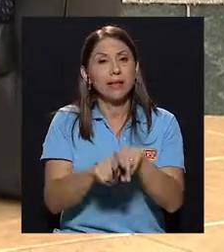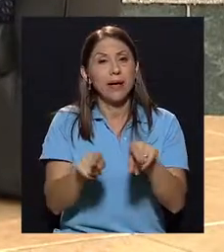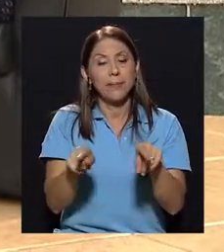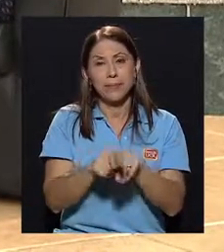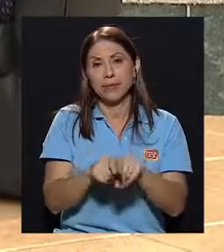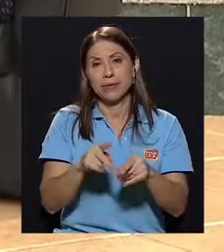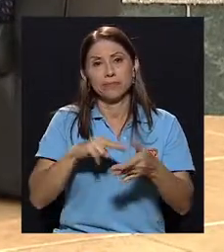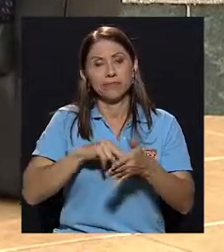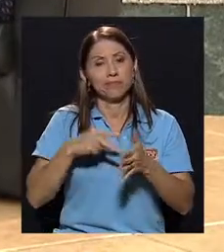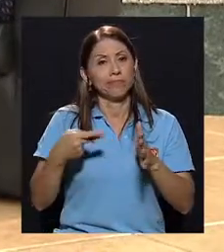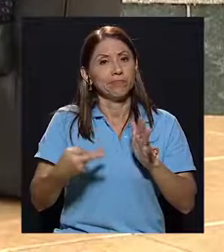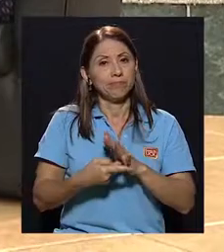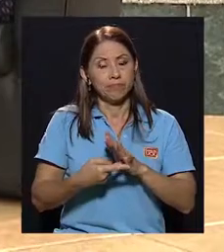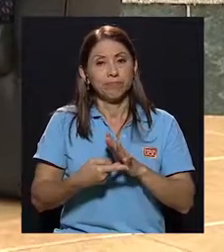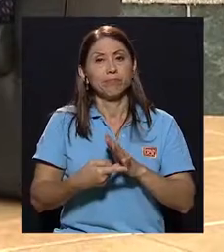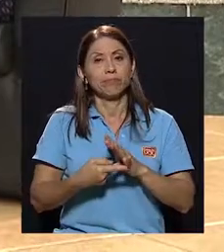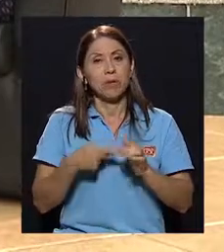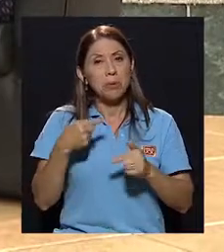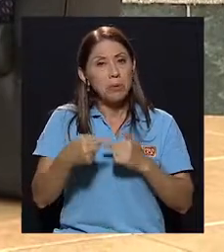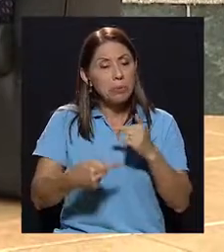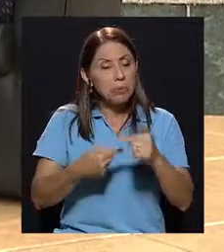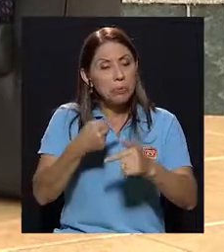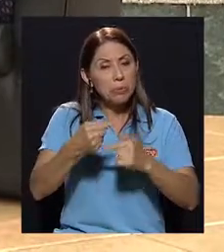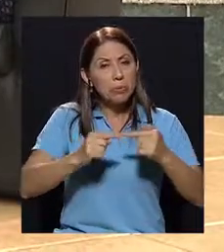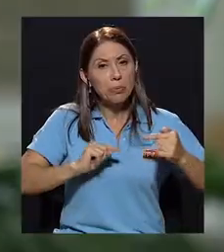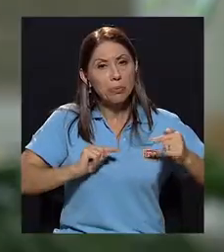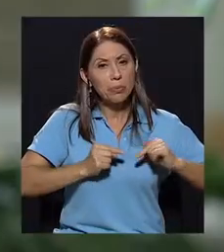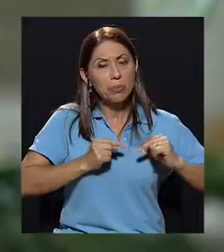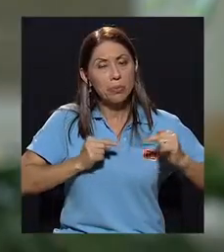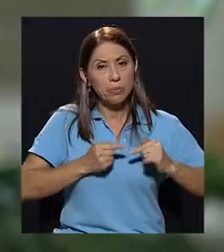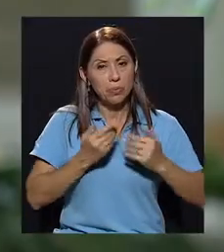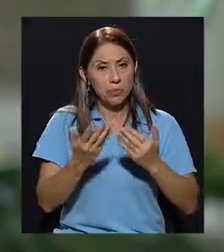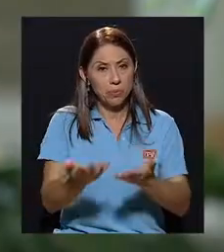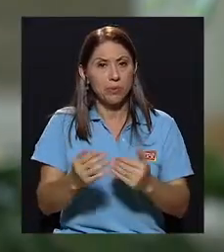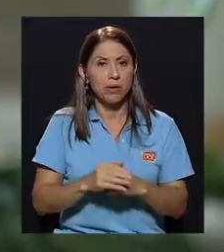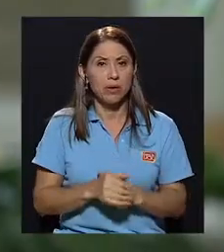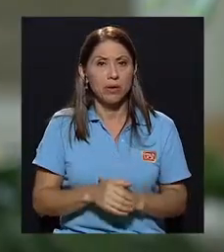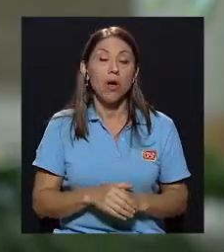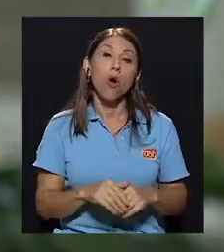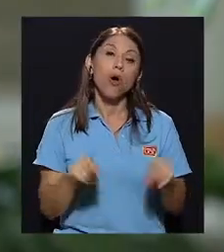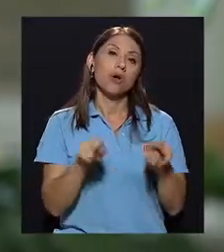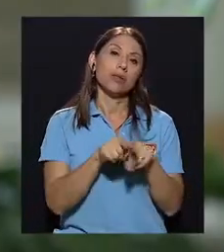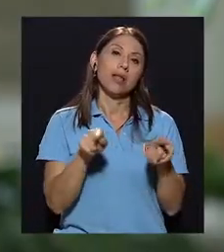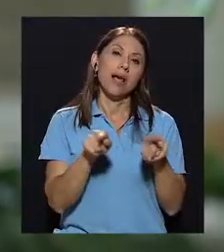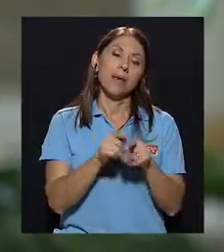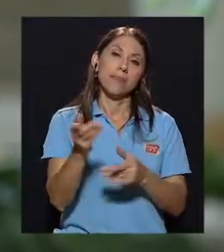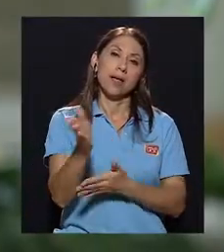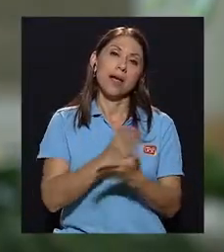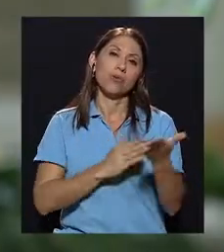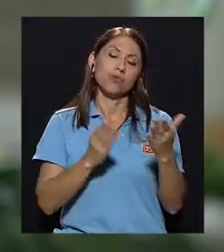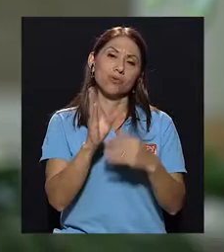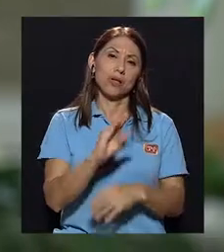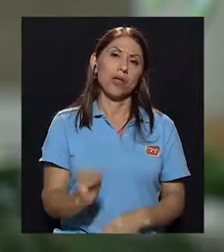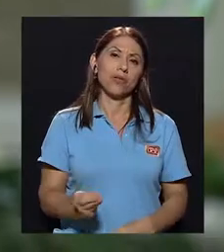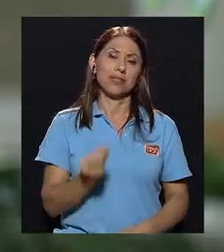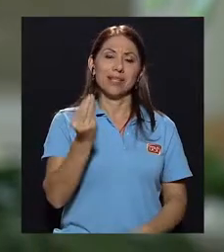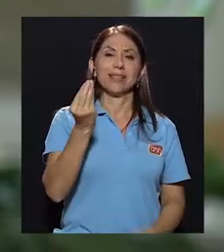también implica ir haciendo el duelo de esta pérdida o también en algunos adolescentes